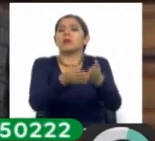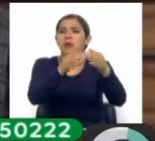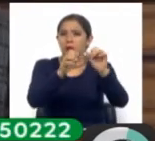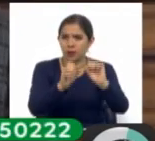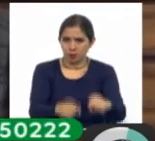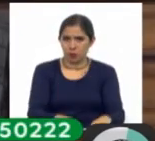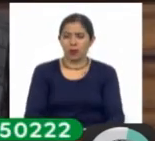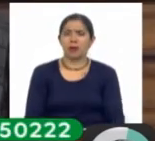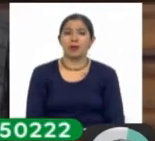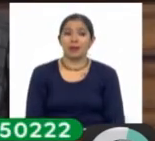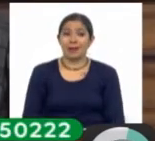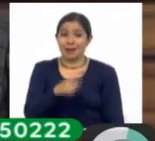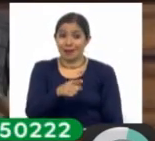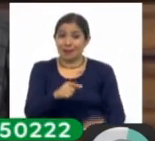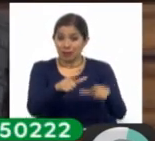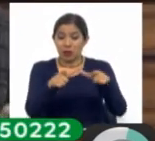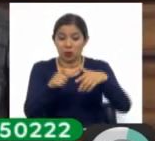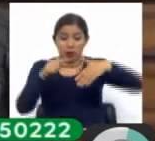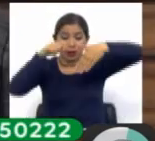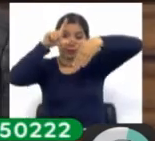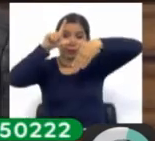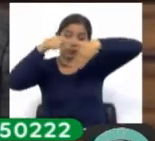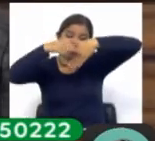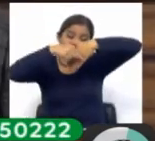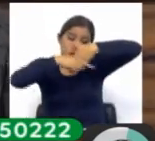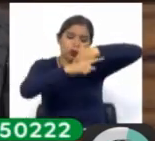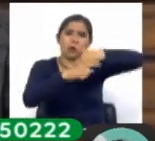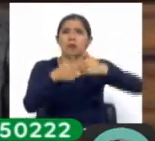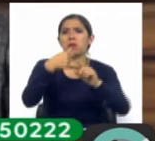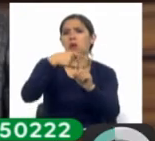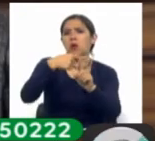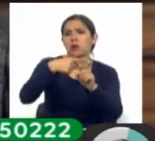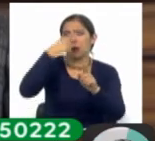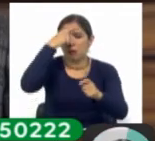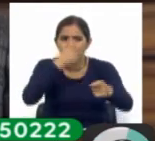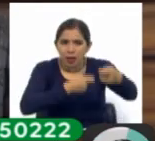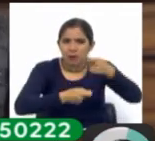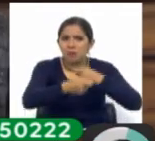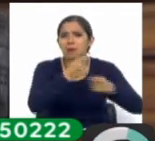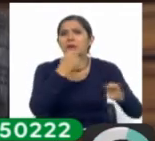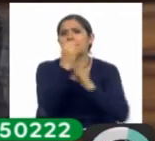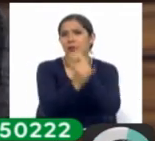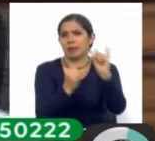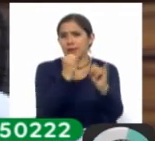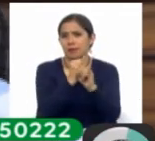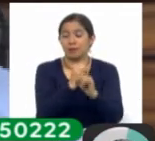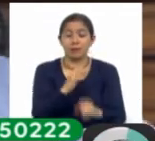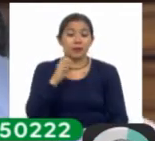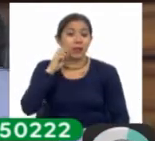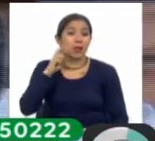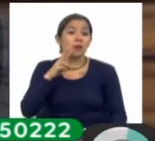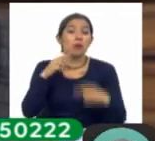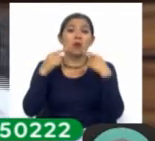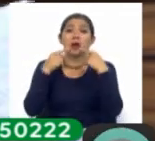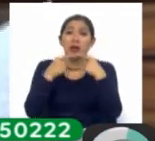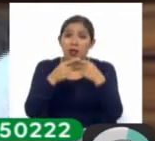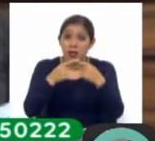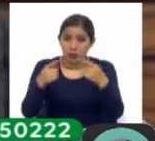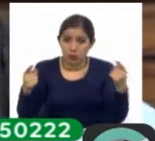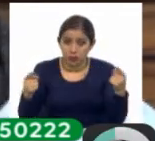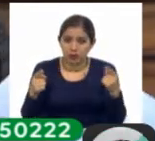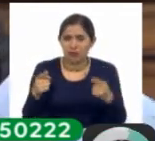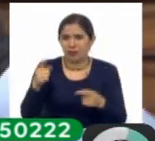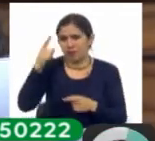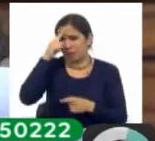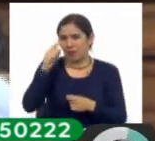exportaciones y creemos que es uno de los anuncios más importantes que realiza el presidente Evo en beneficio del departamento de Santa Cruz,